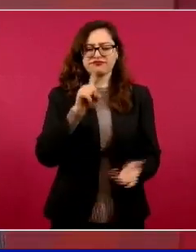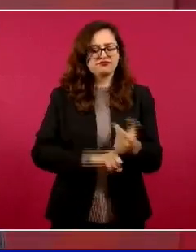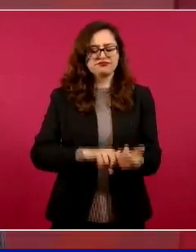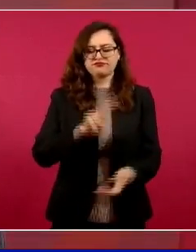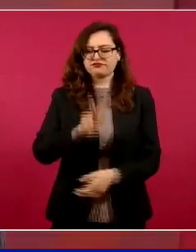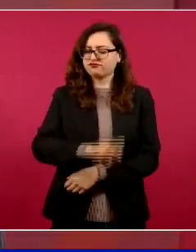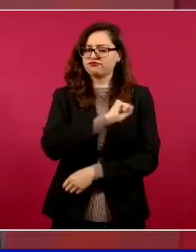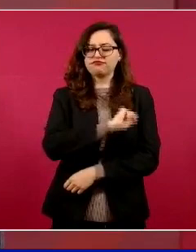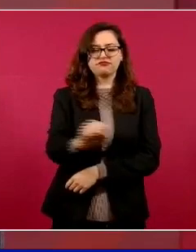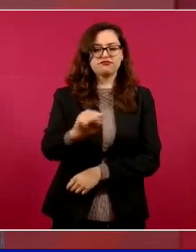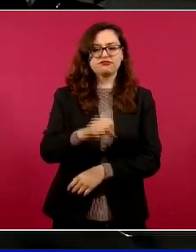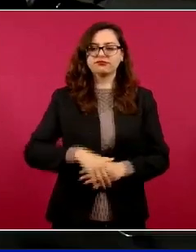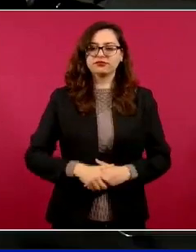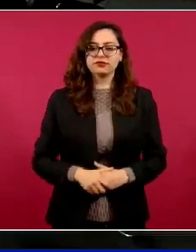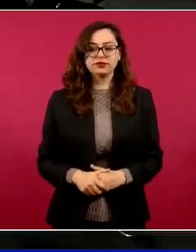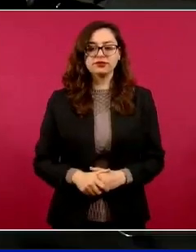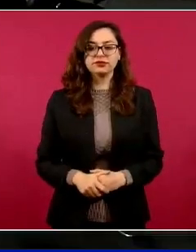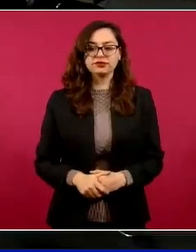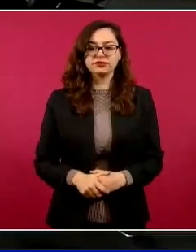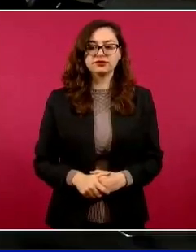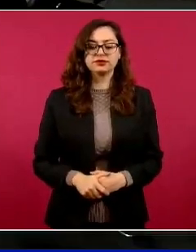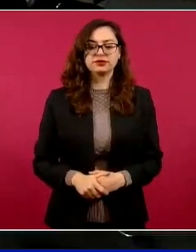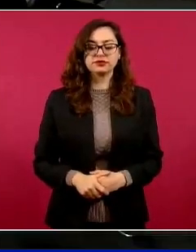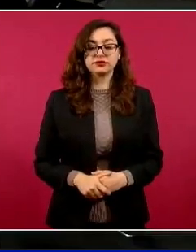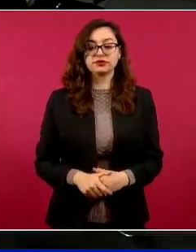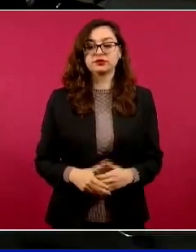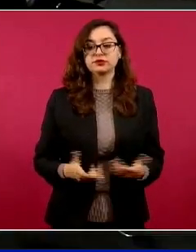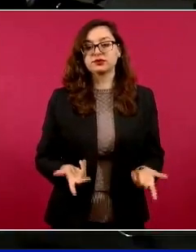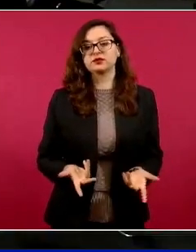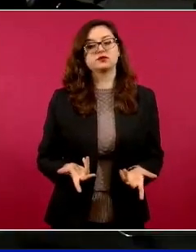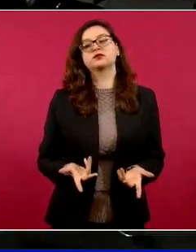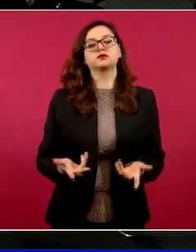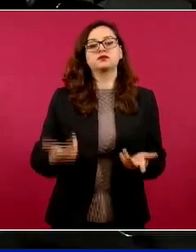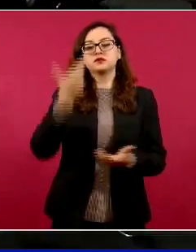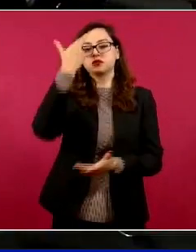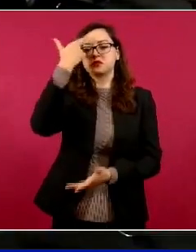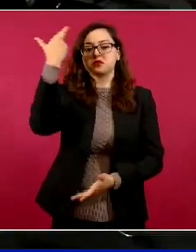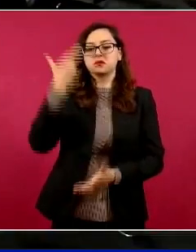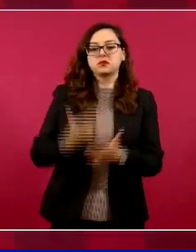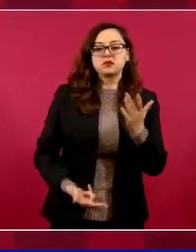irrespetuosos.